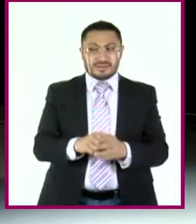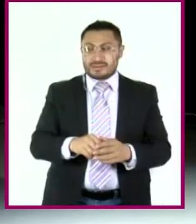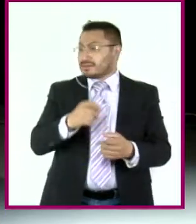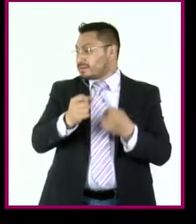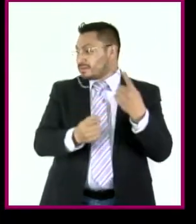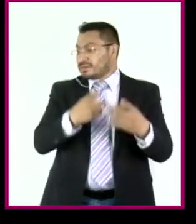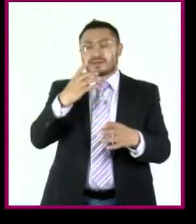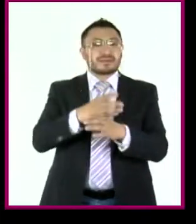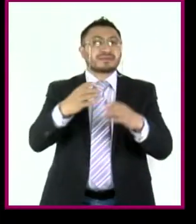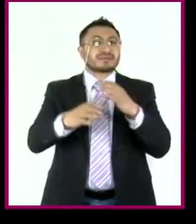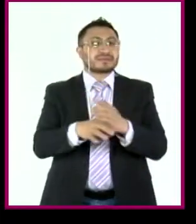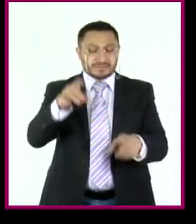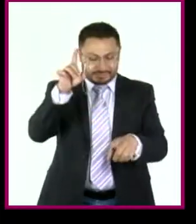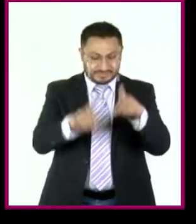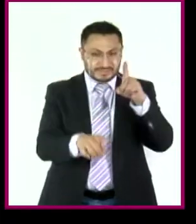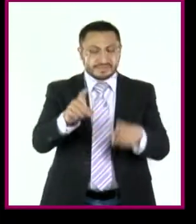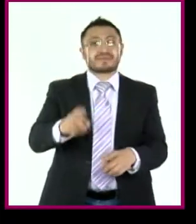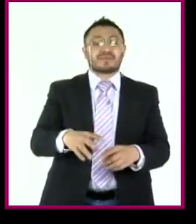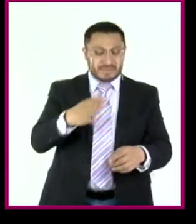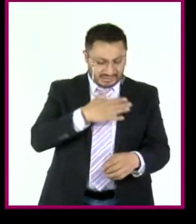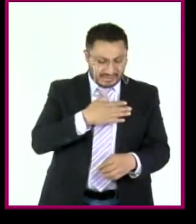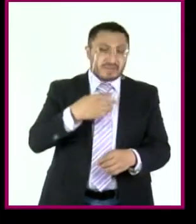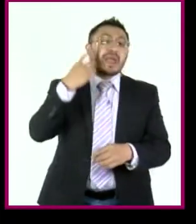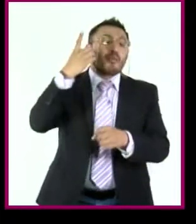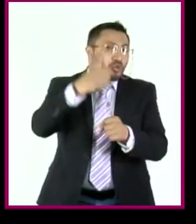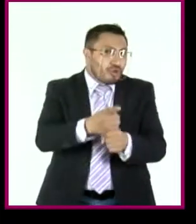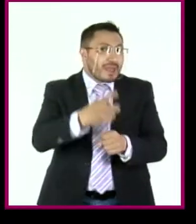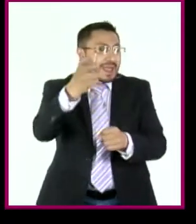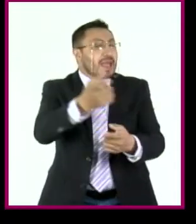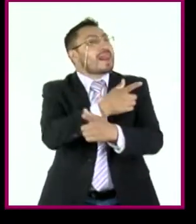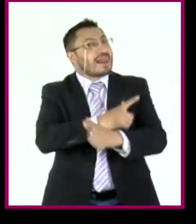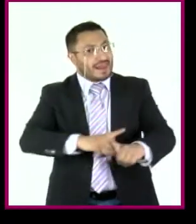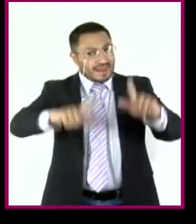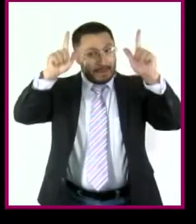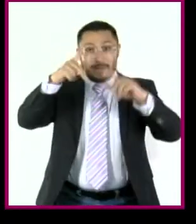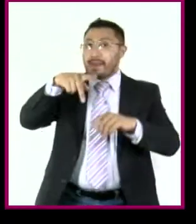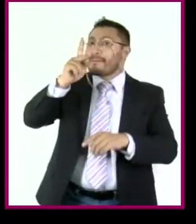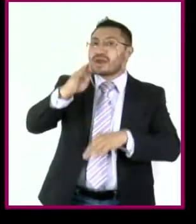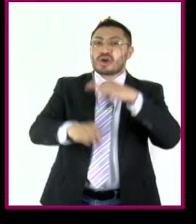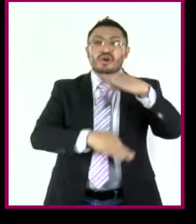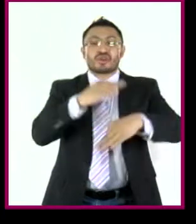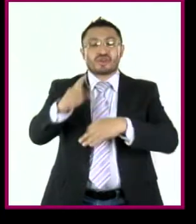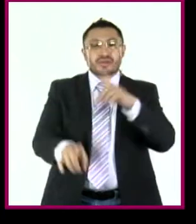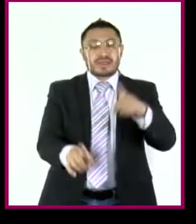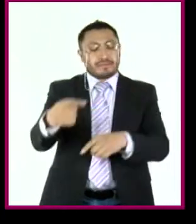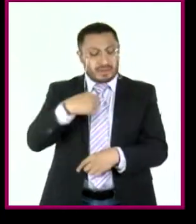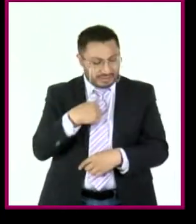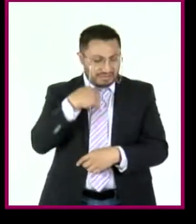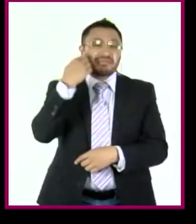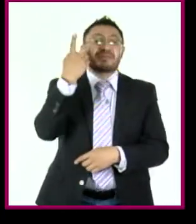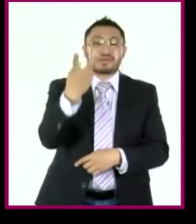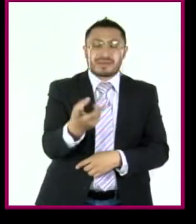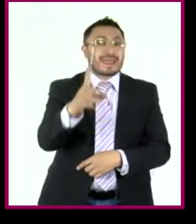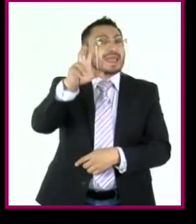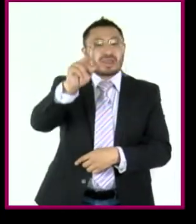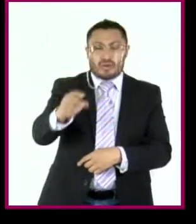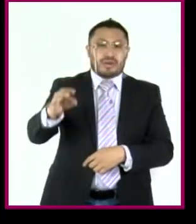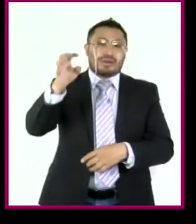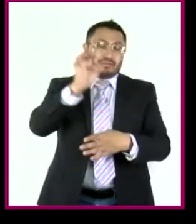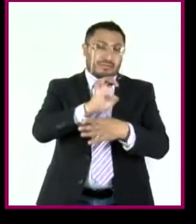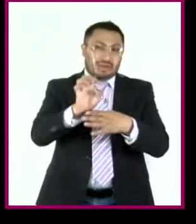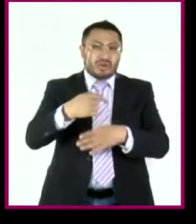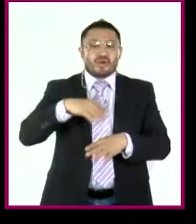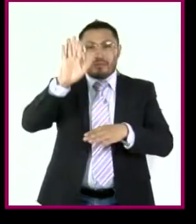dependen de mi voluntad y eso es ser libre, pero no todo depende de mi voluntad. Pues entonces sería omnipotente,